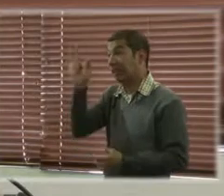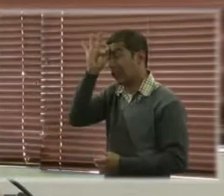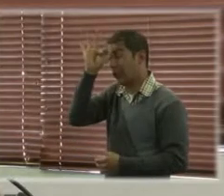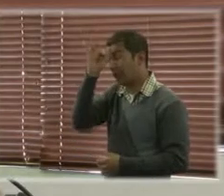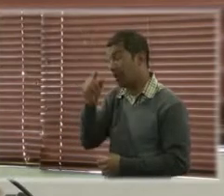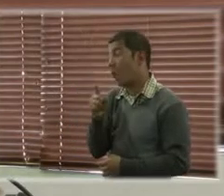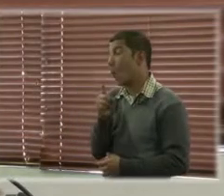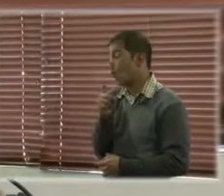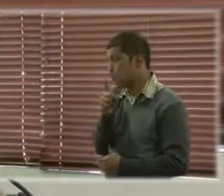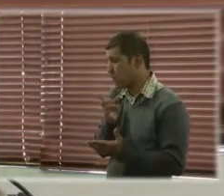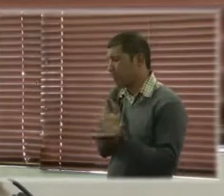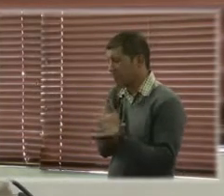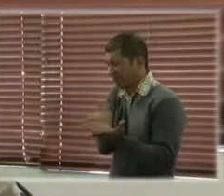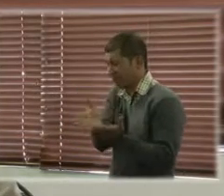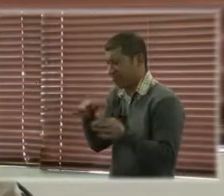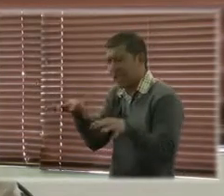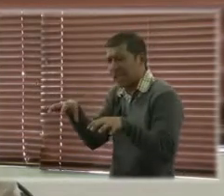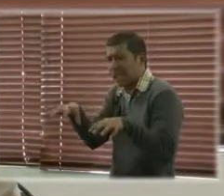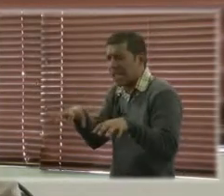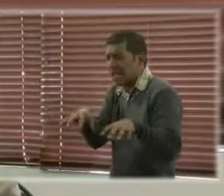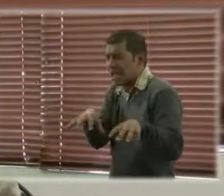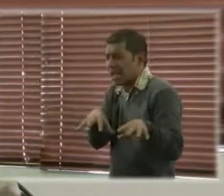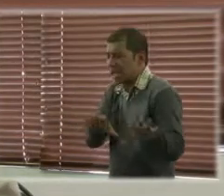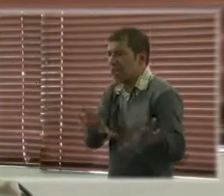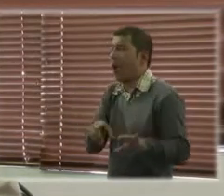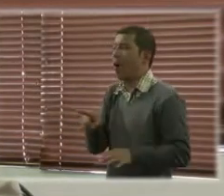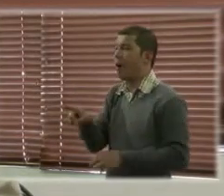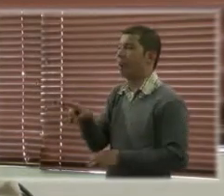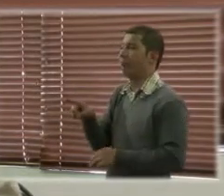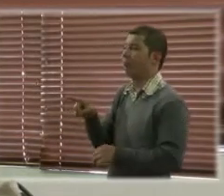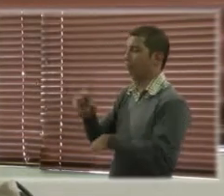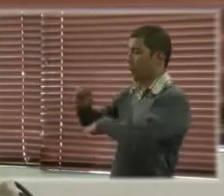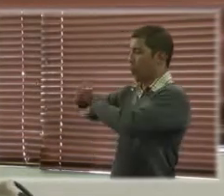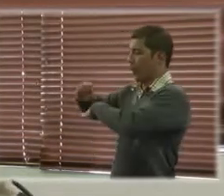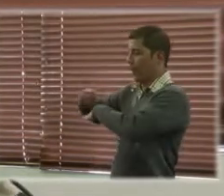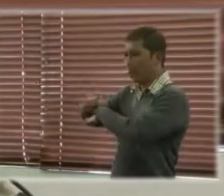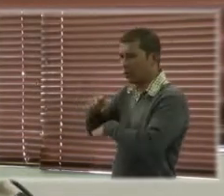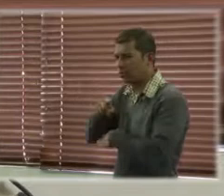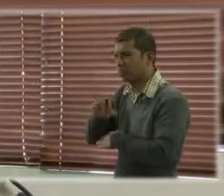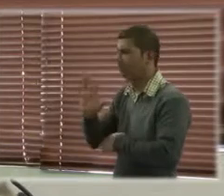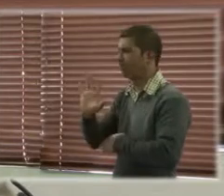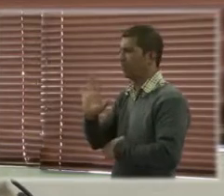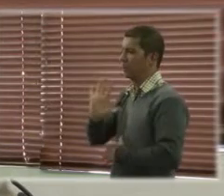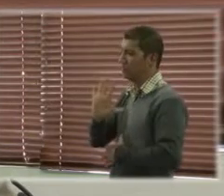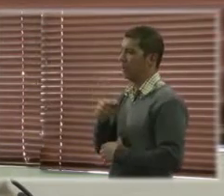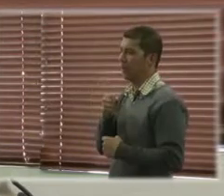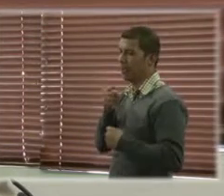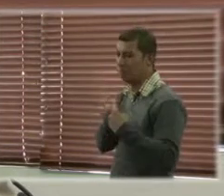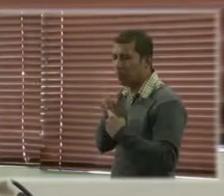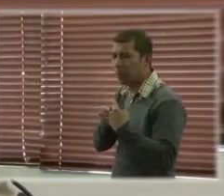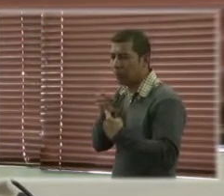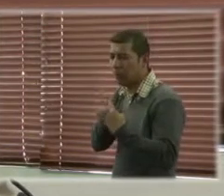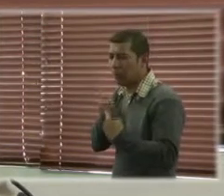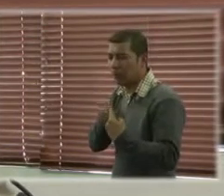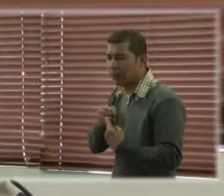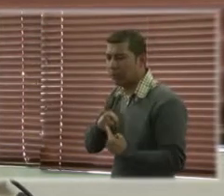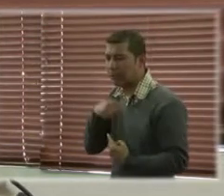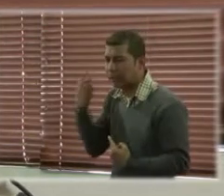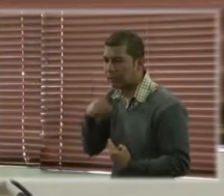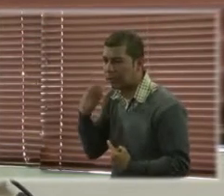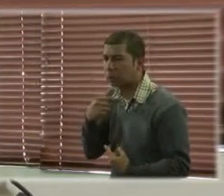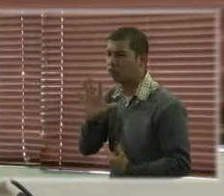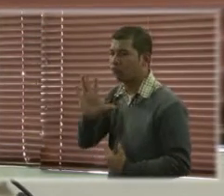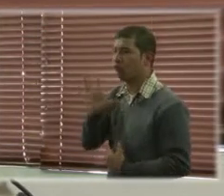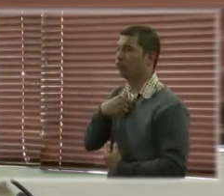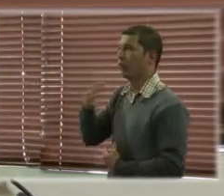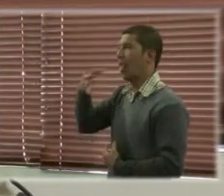todavía, así que el caso se llevó ante la Comisión, se solicitaron medidas cautelares y bueno y fueron y las medidas cautelares fueron